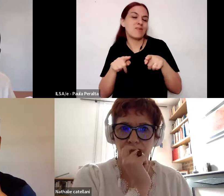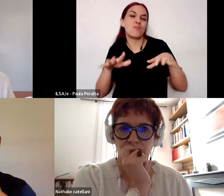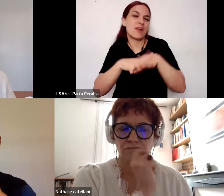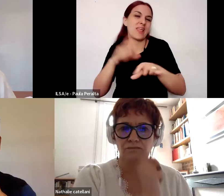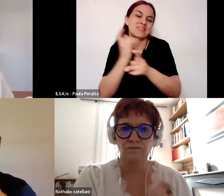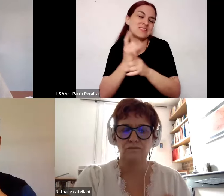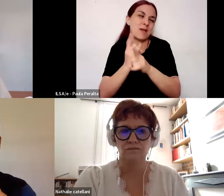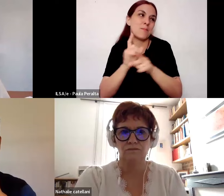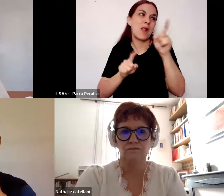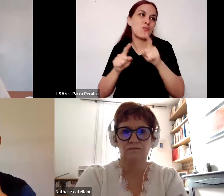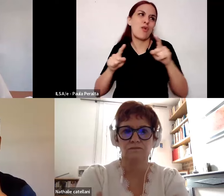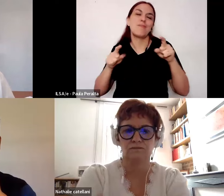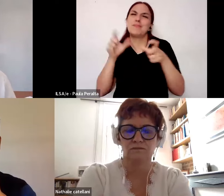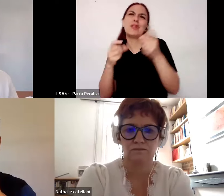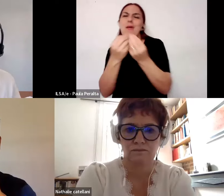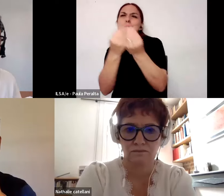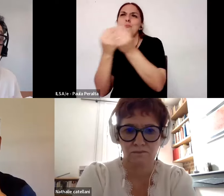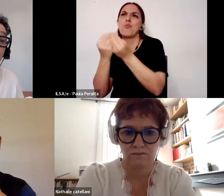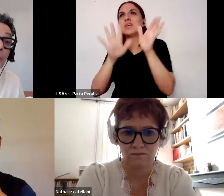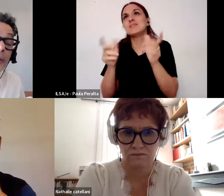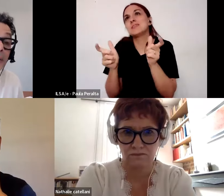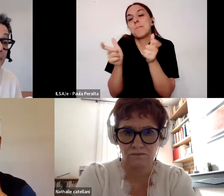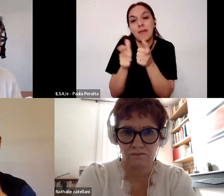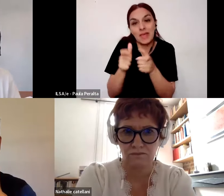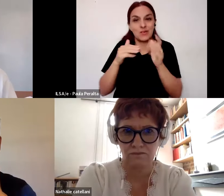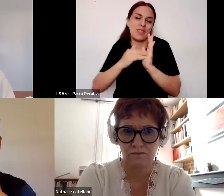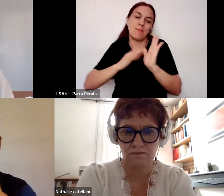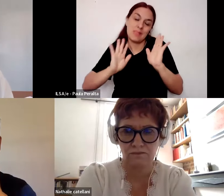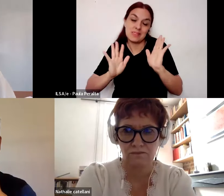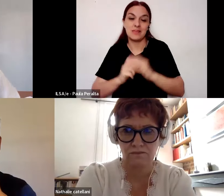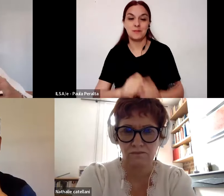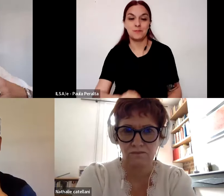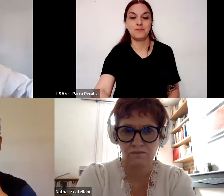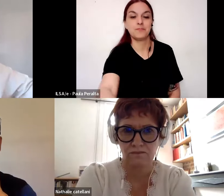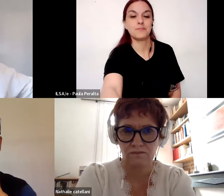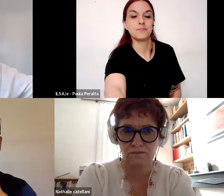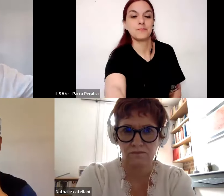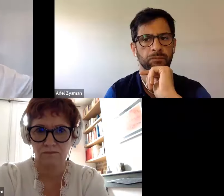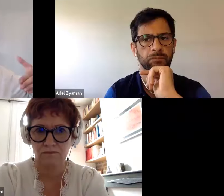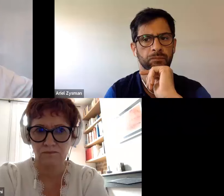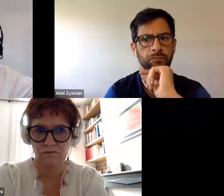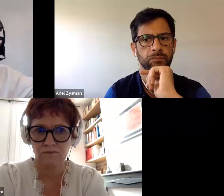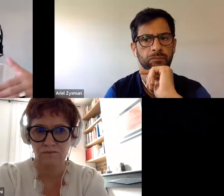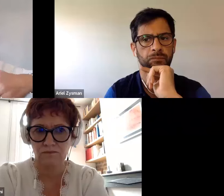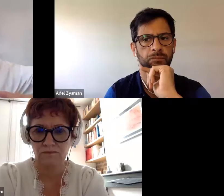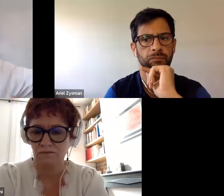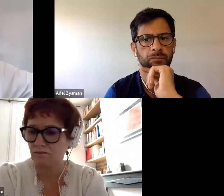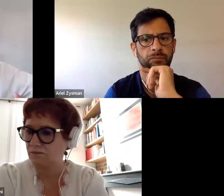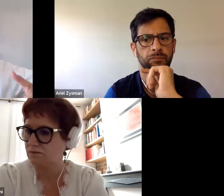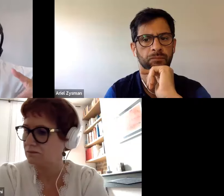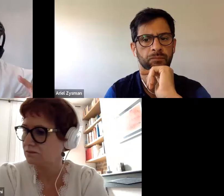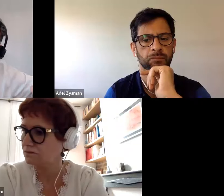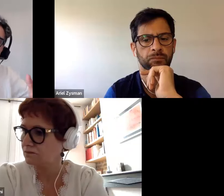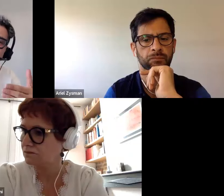reflujos ¿no? qué sé yo en el último tiempo se